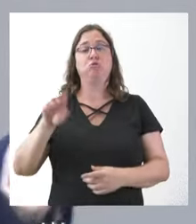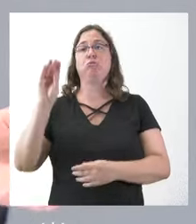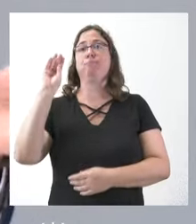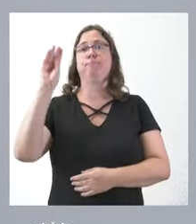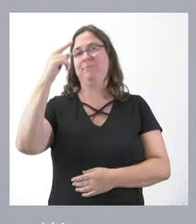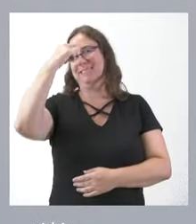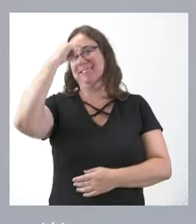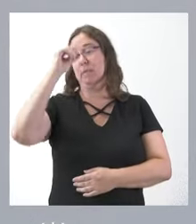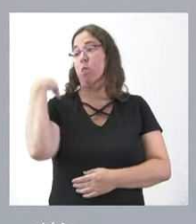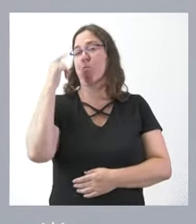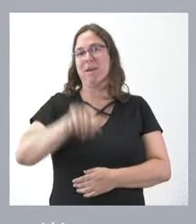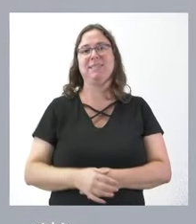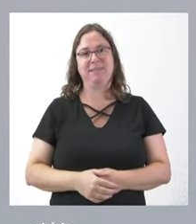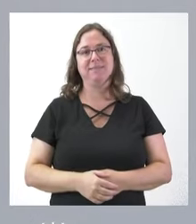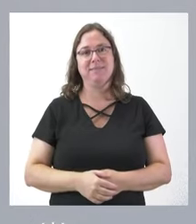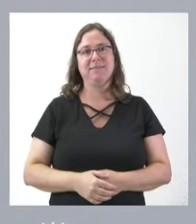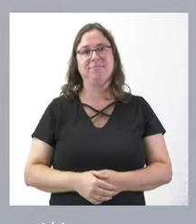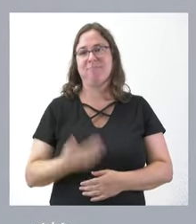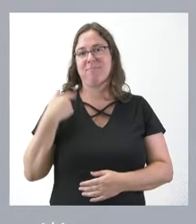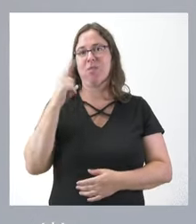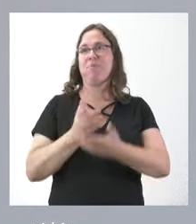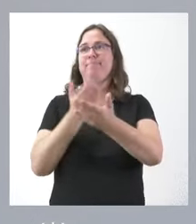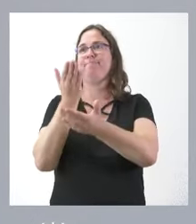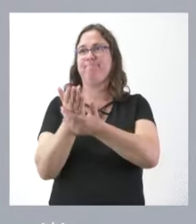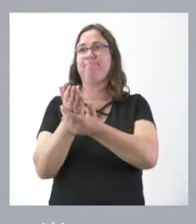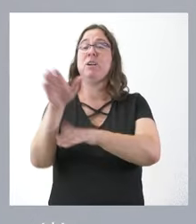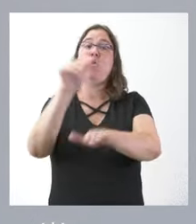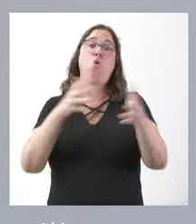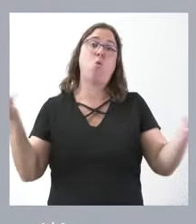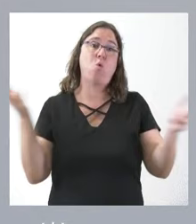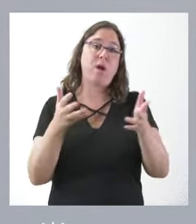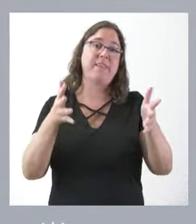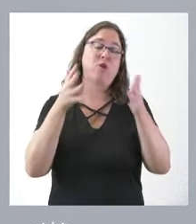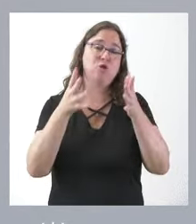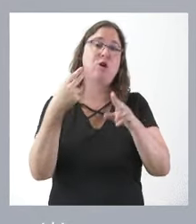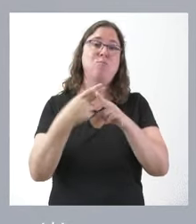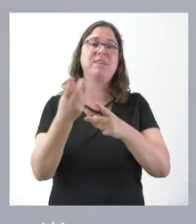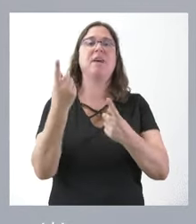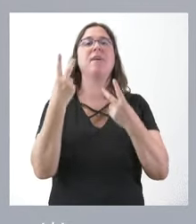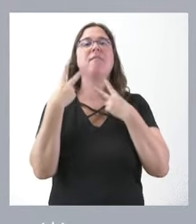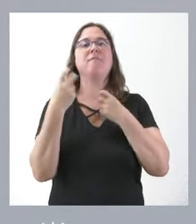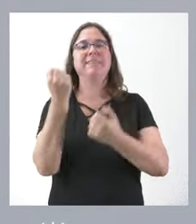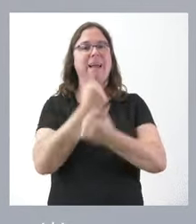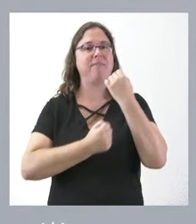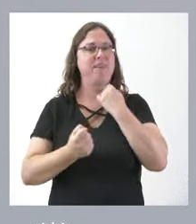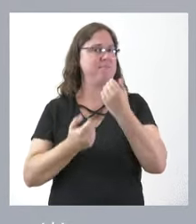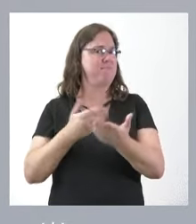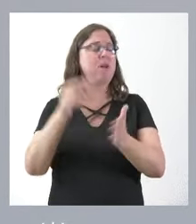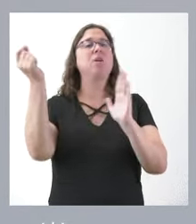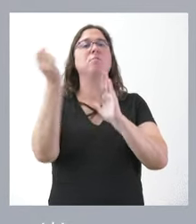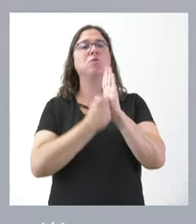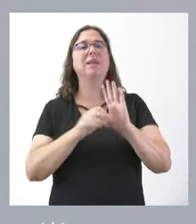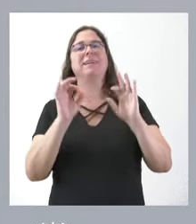saben ustedes, hace un mes, pedimos expresamente la convocatoria urgente del Consejo de Política Fiscal y Financiera y que se incluyera un punto